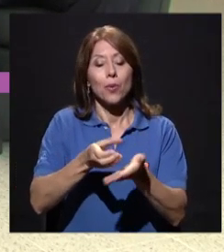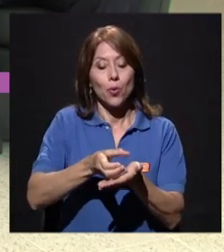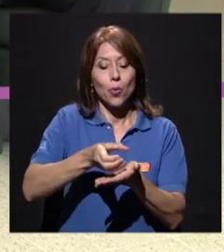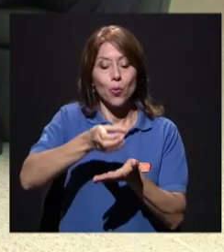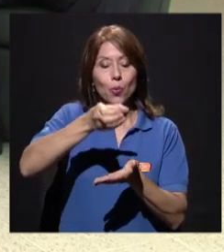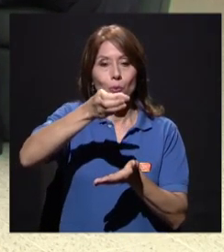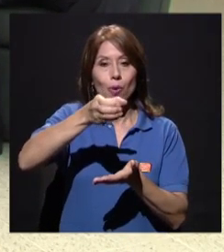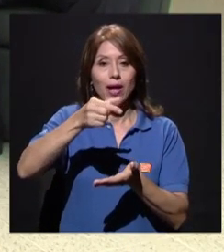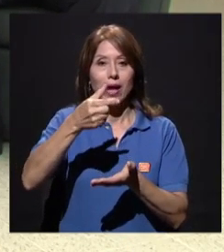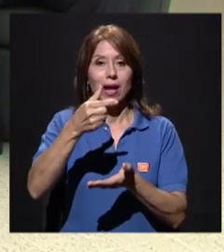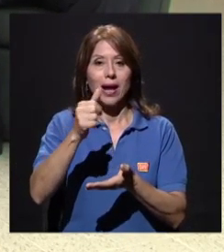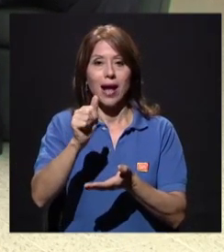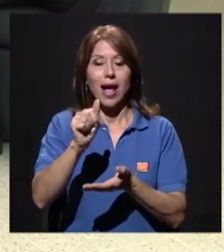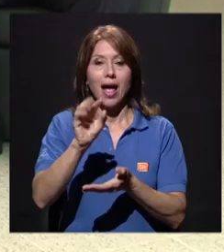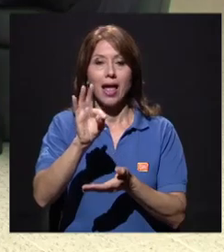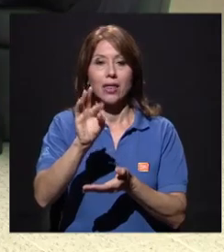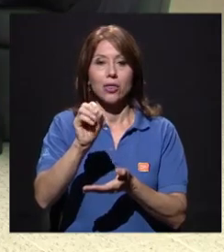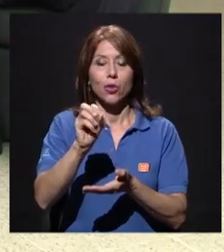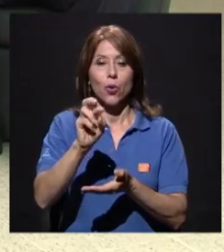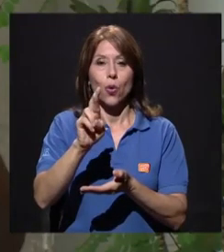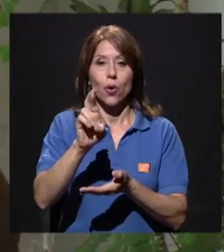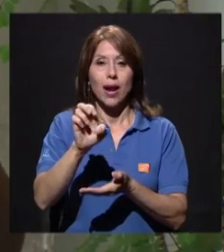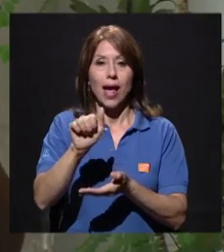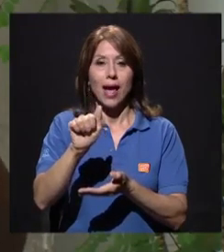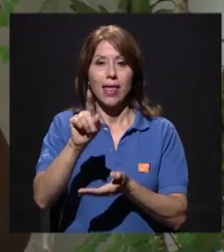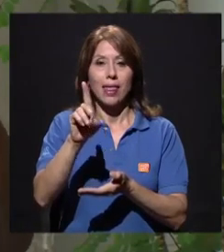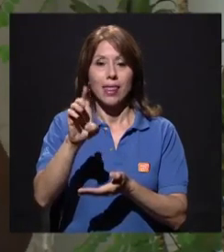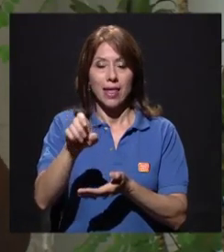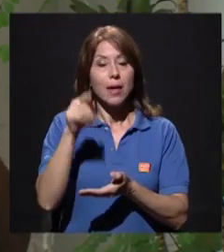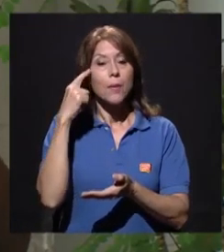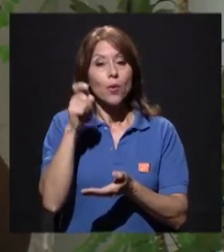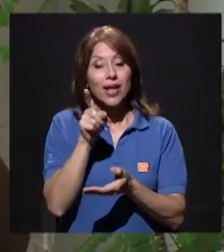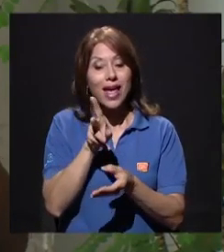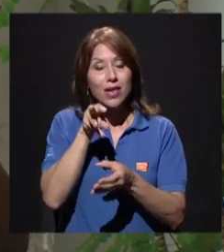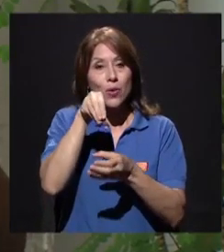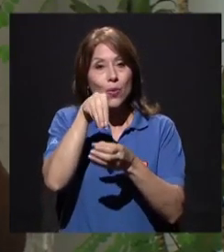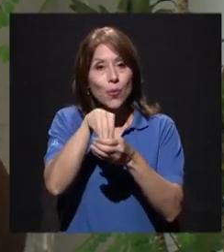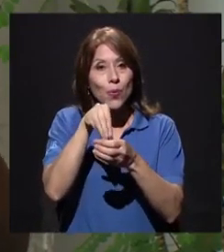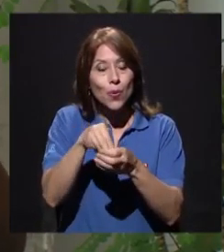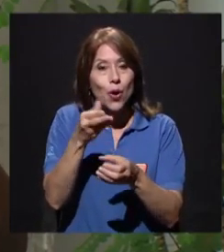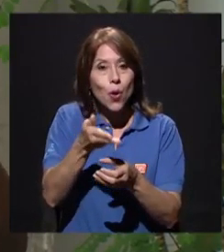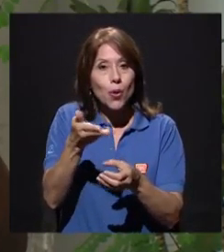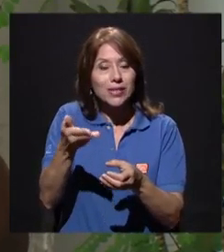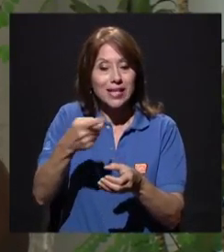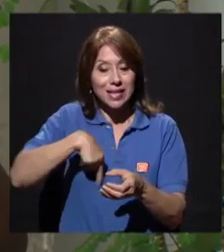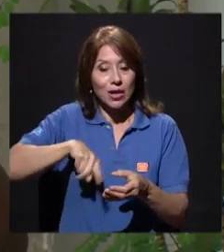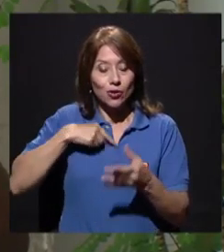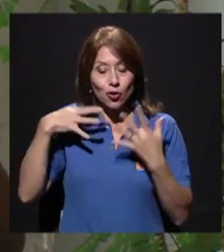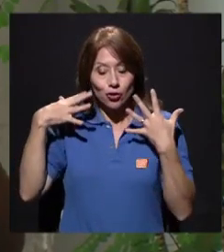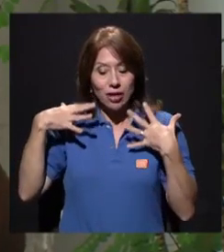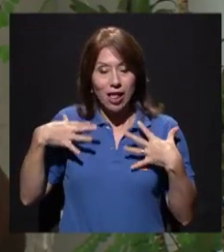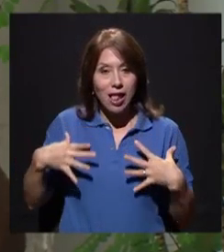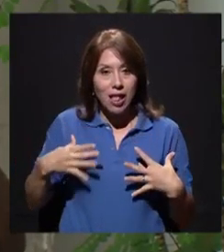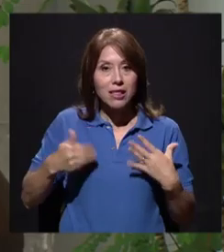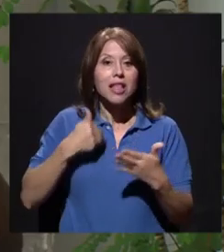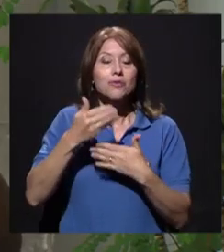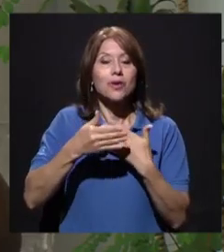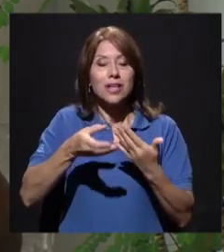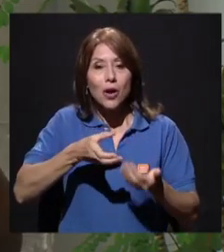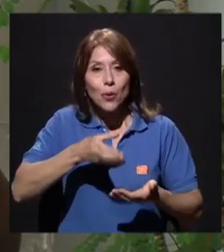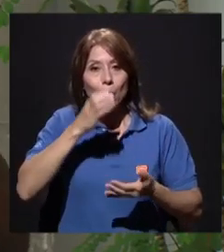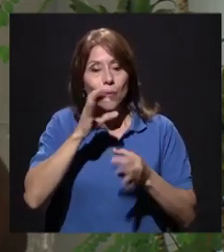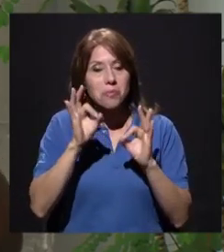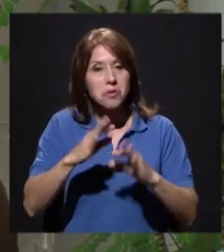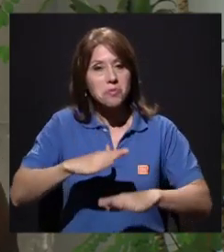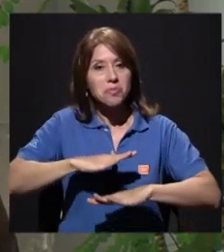Gatorade, porque ahí van los minerales, sales que vamos expelando, ¿verdad? Entonces es muy importante estarnos hidratando.